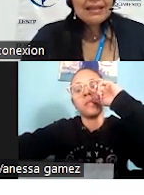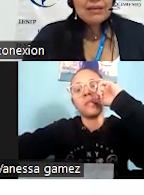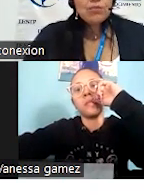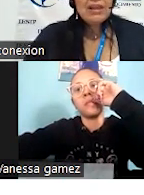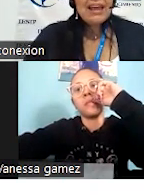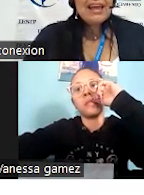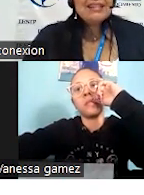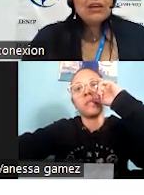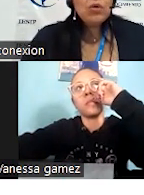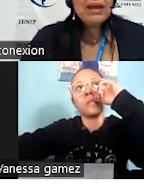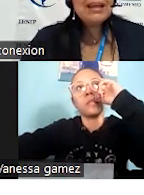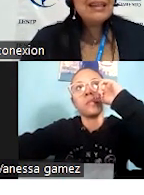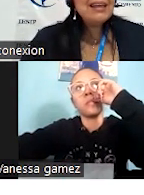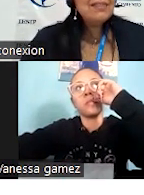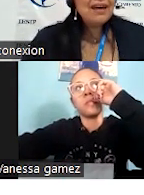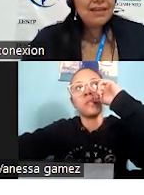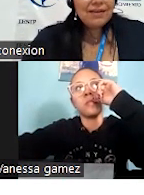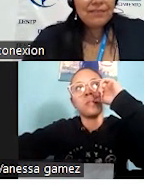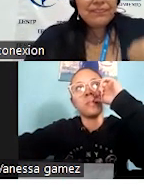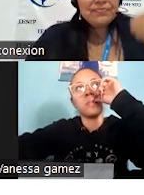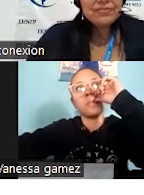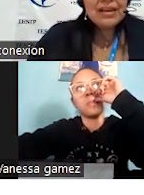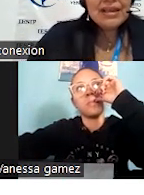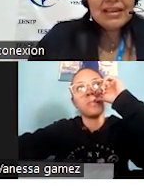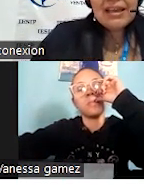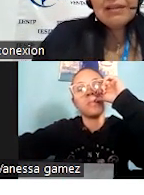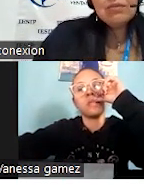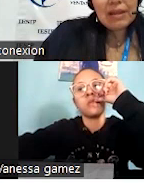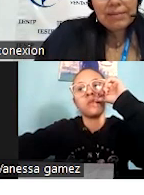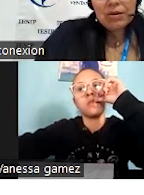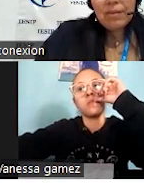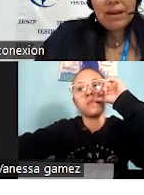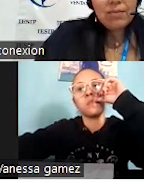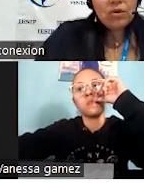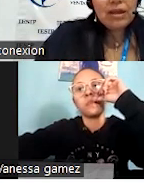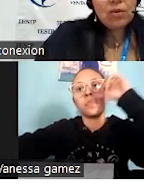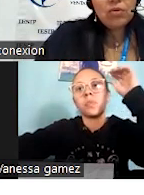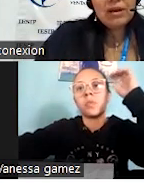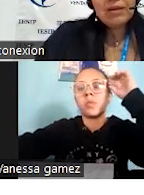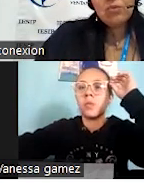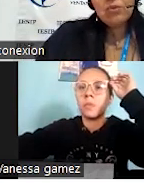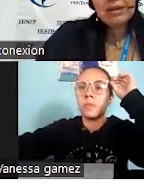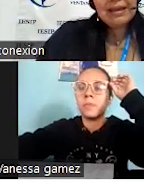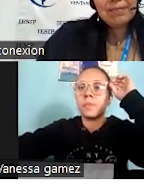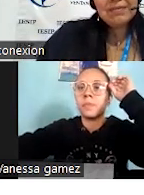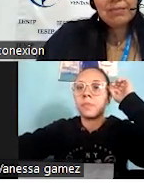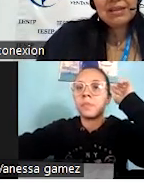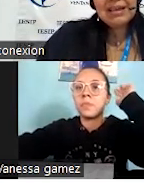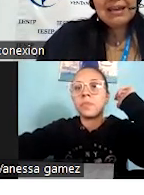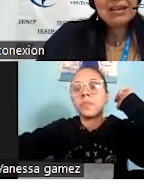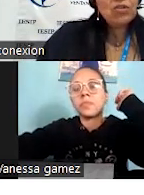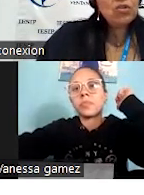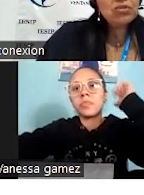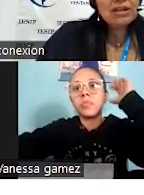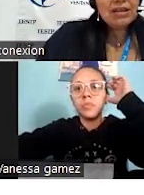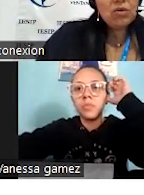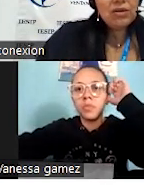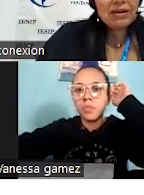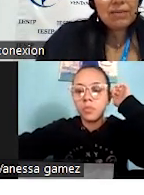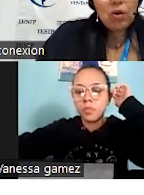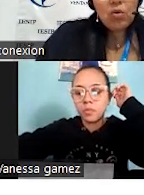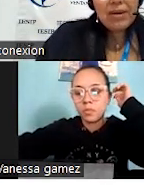tenemos la heterogeneidad, que también lo hablamos, que es un, especialmente en aquellos